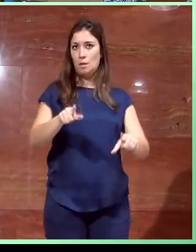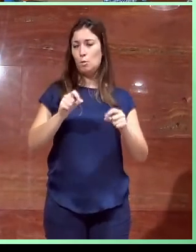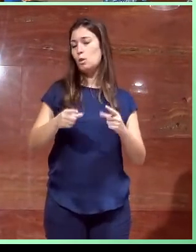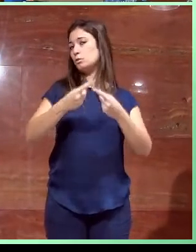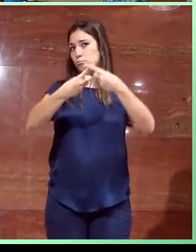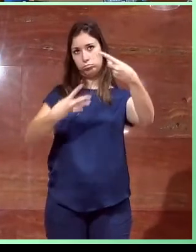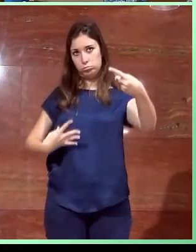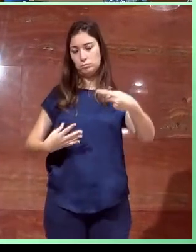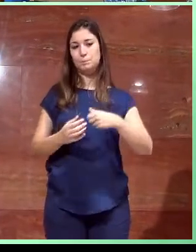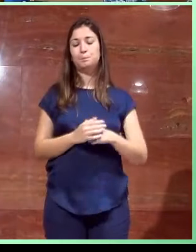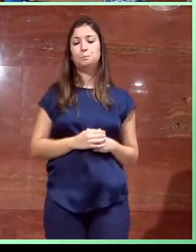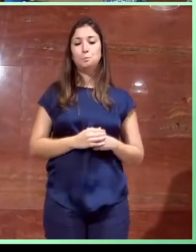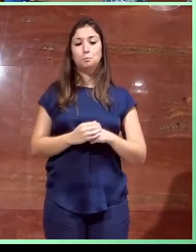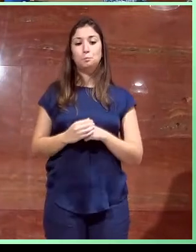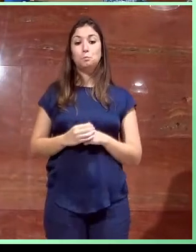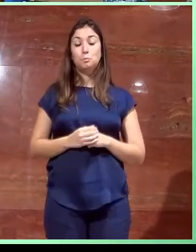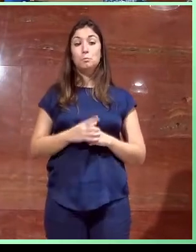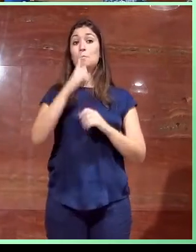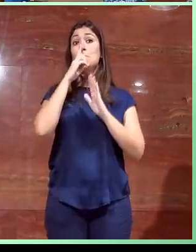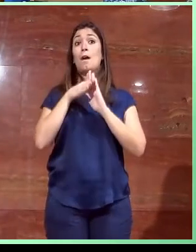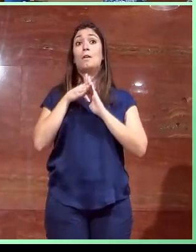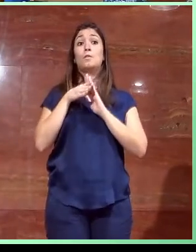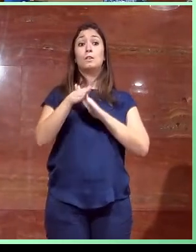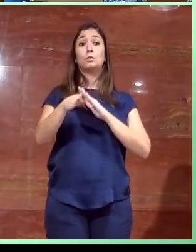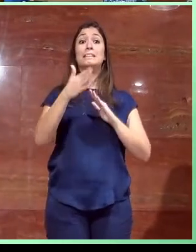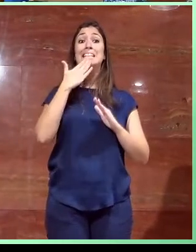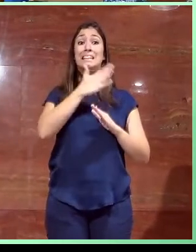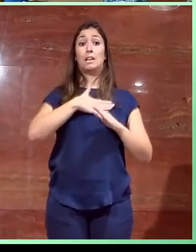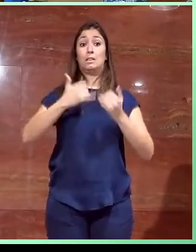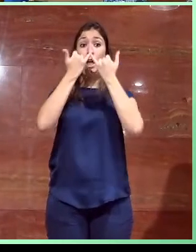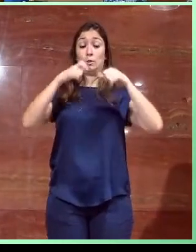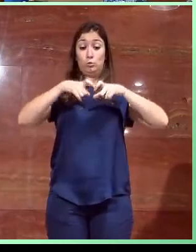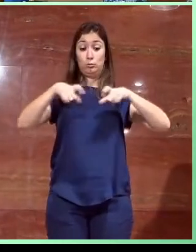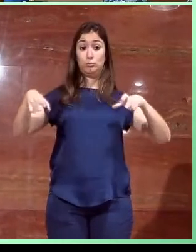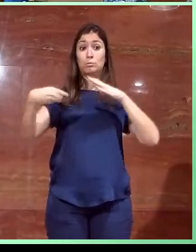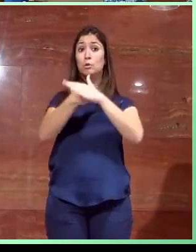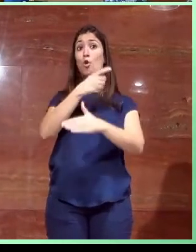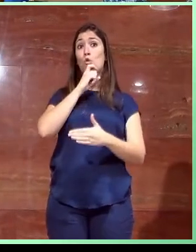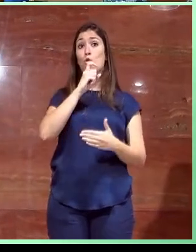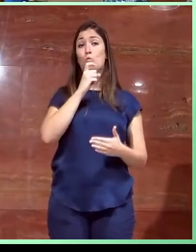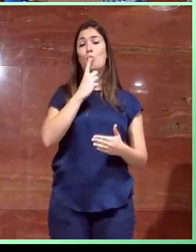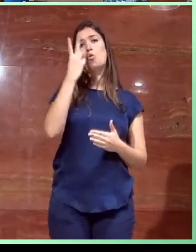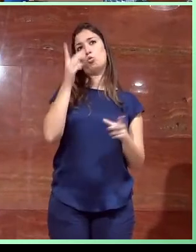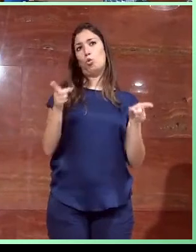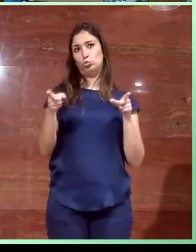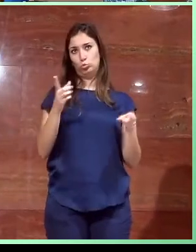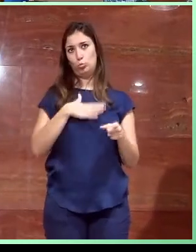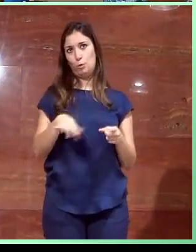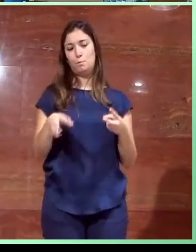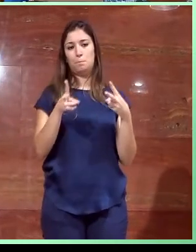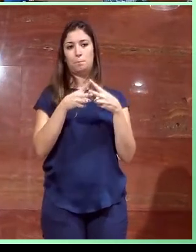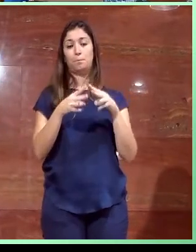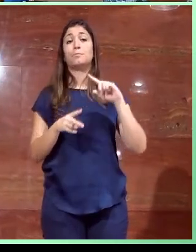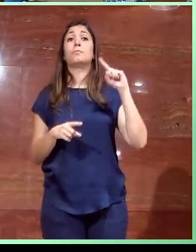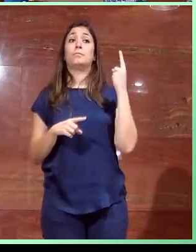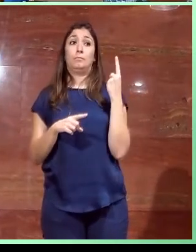etcétera, etcétera, ¿no? Y para solucionar el acceso al estrado del salón de actos, pues bueno, habría dos posibilidades. Una,